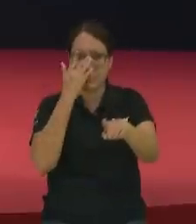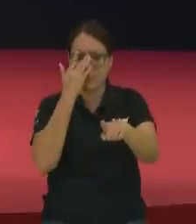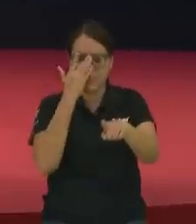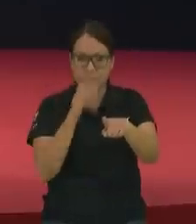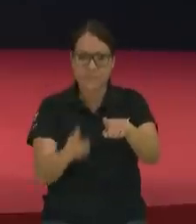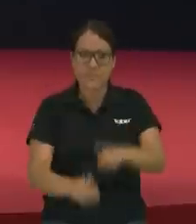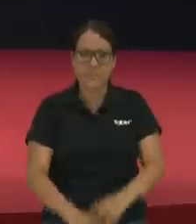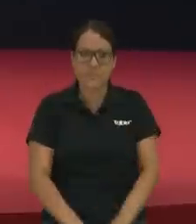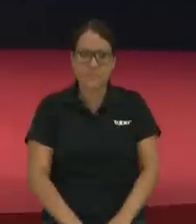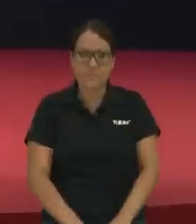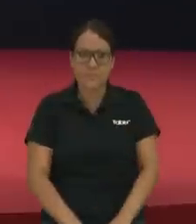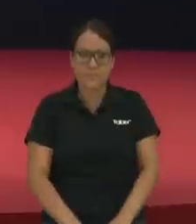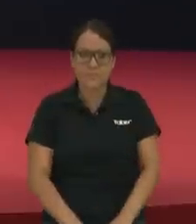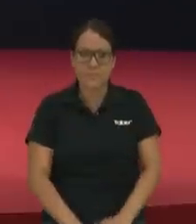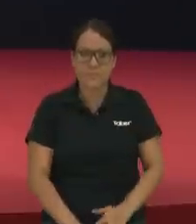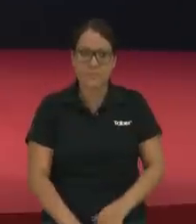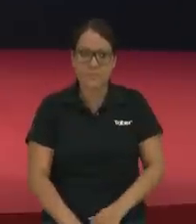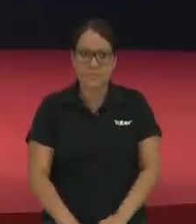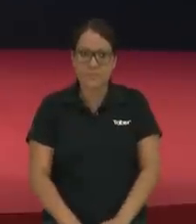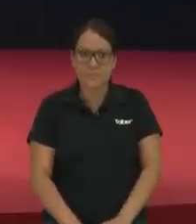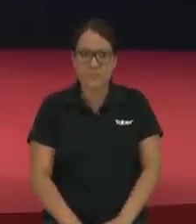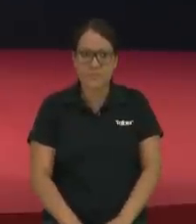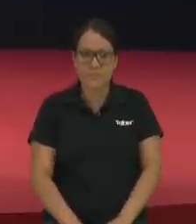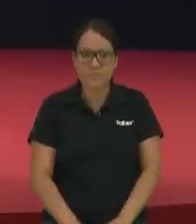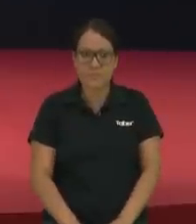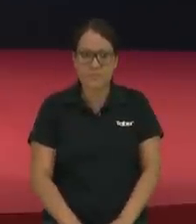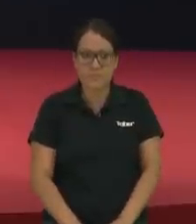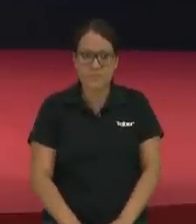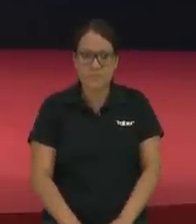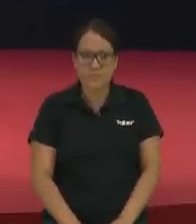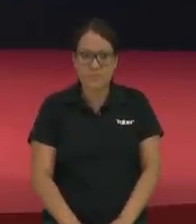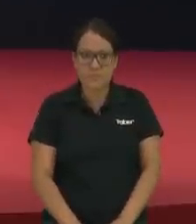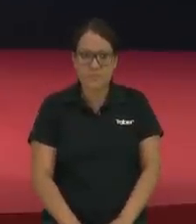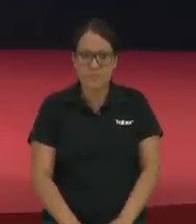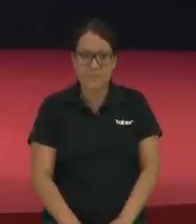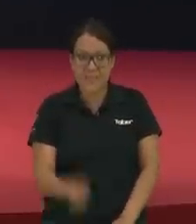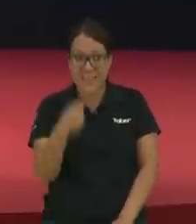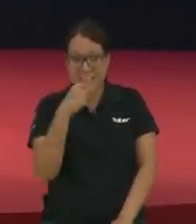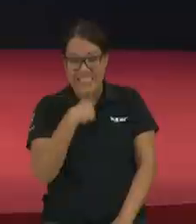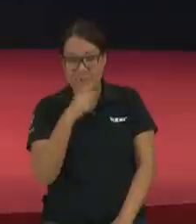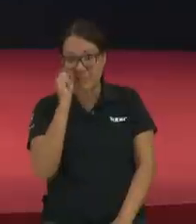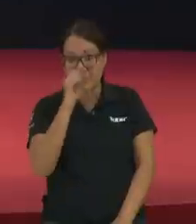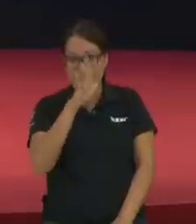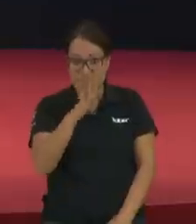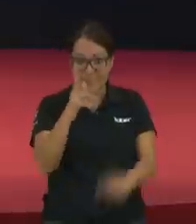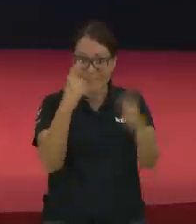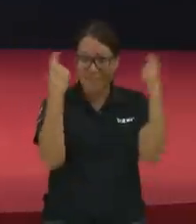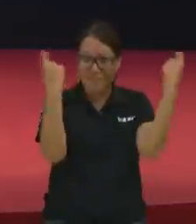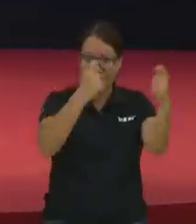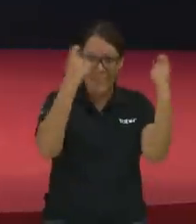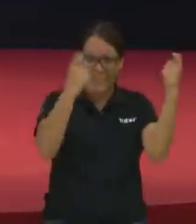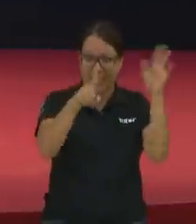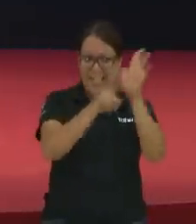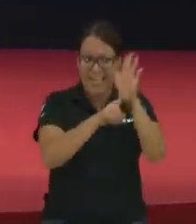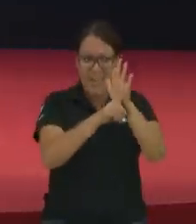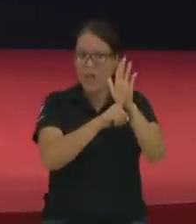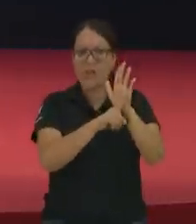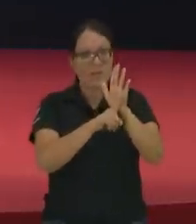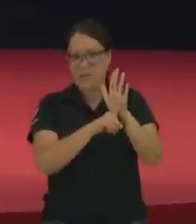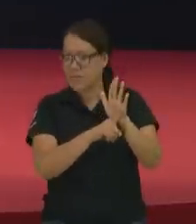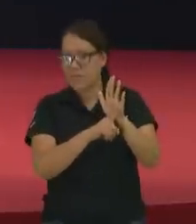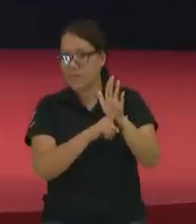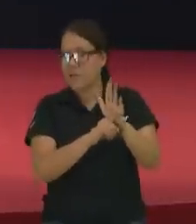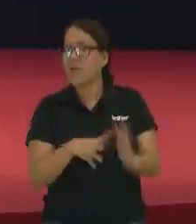No estamos matando ni arruinando el problema de la celebración. Estamos queriendo celebrar el día del niño